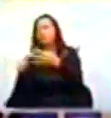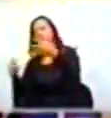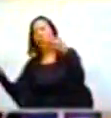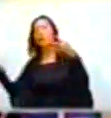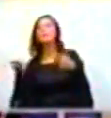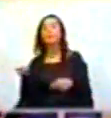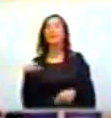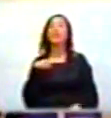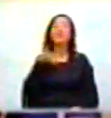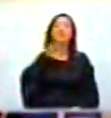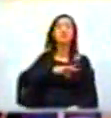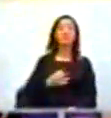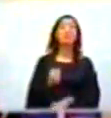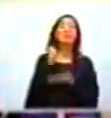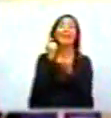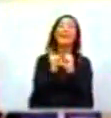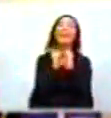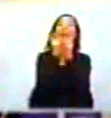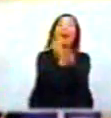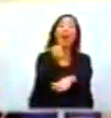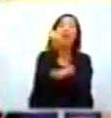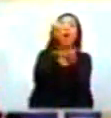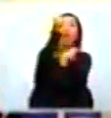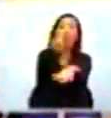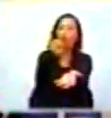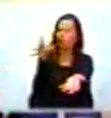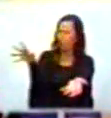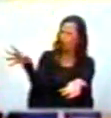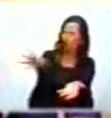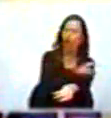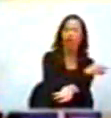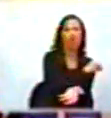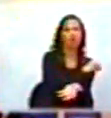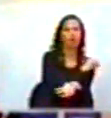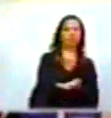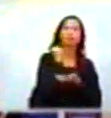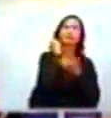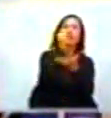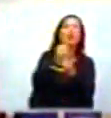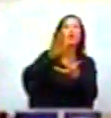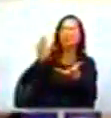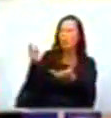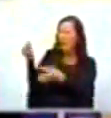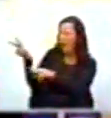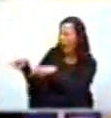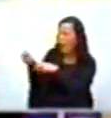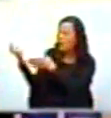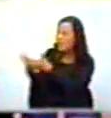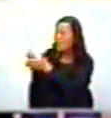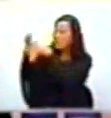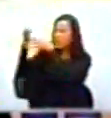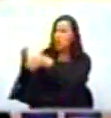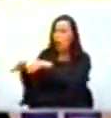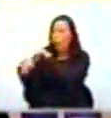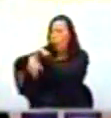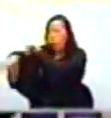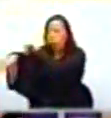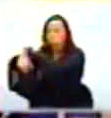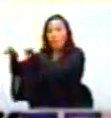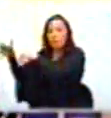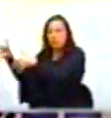Les tocó la módica suma, regalados, todos, de agro, ingreso, seguro, riego, les